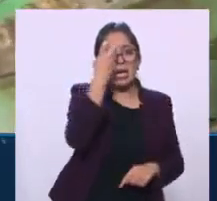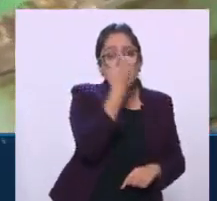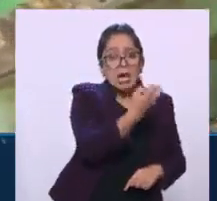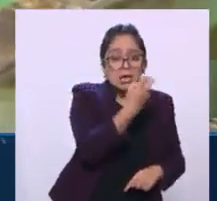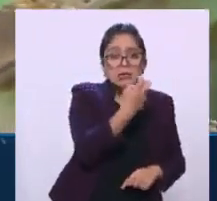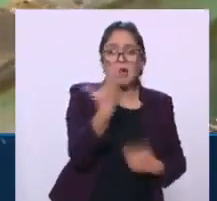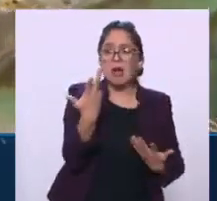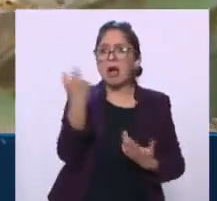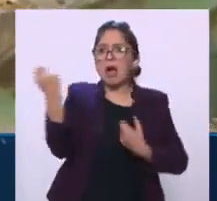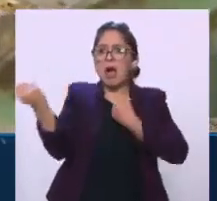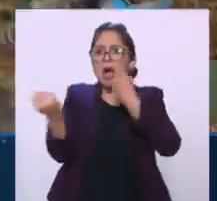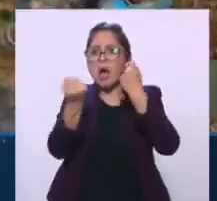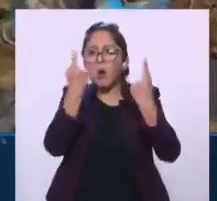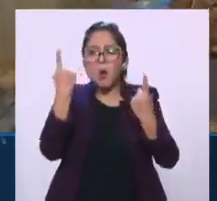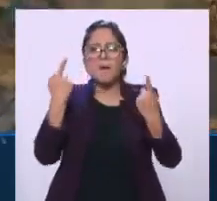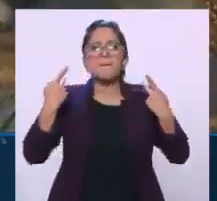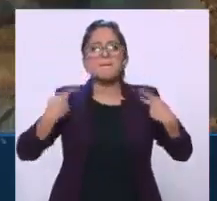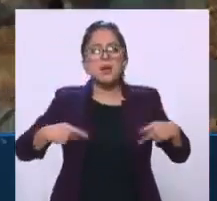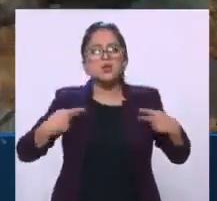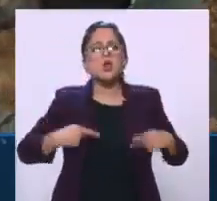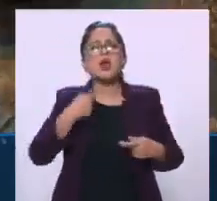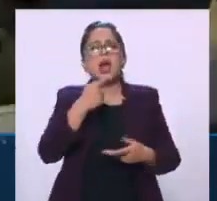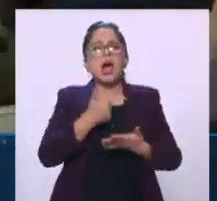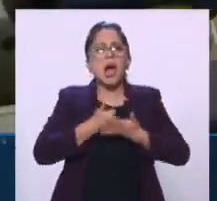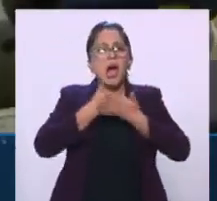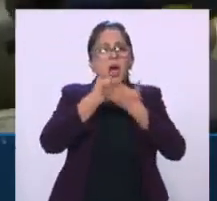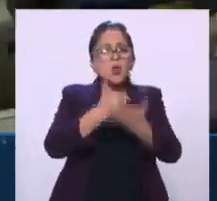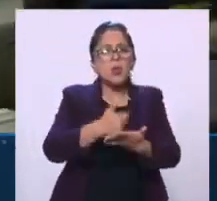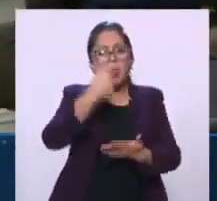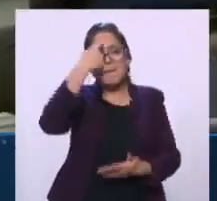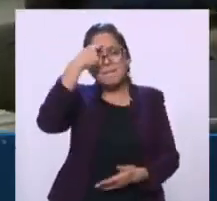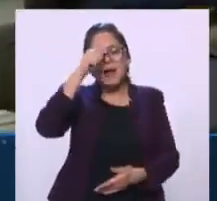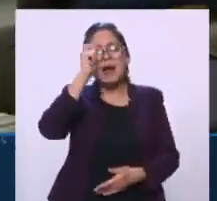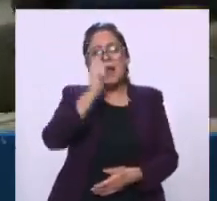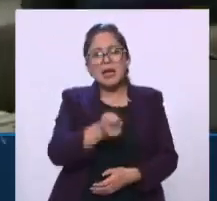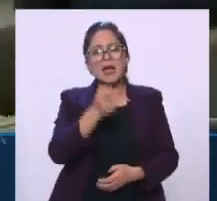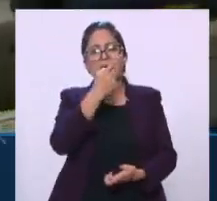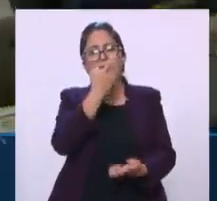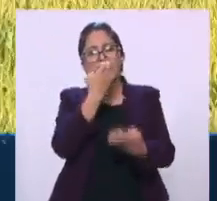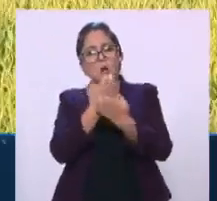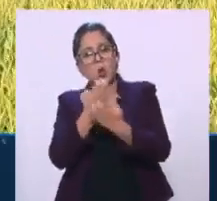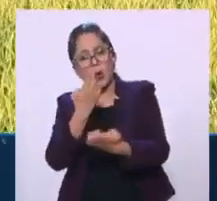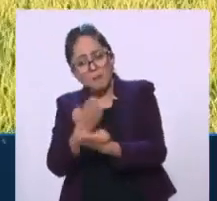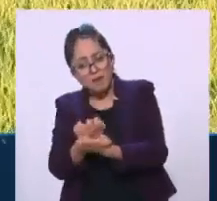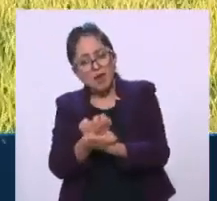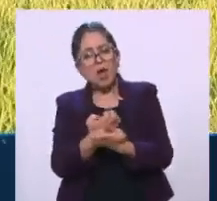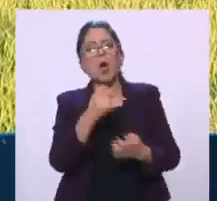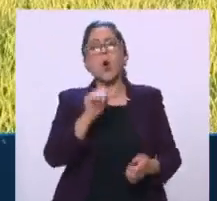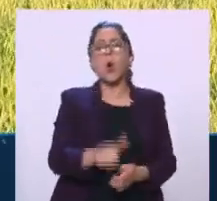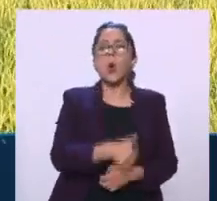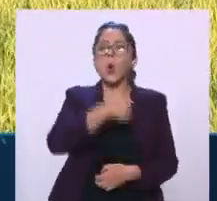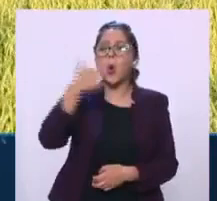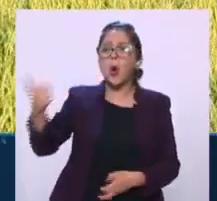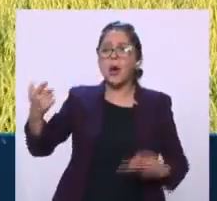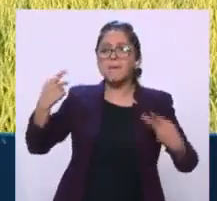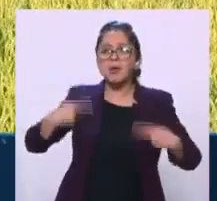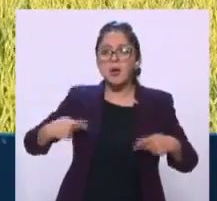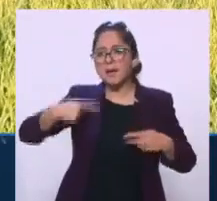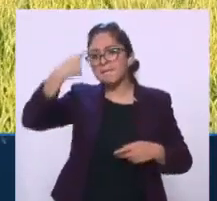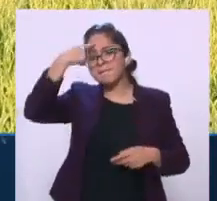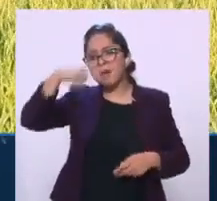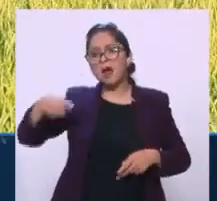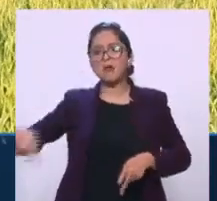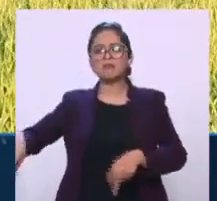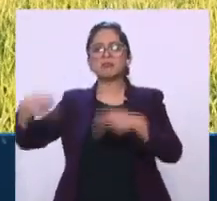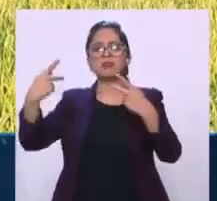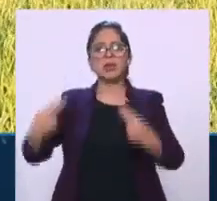para muchos les interesa en la parte económica, para muchos les interesa por la parte de los agronegocios, pero también